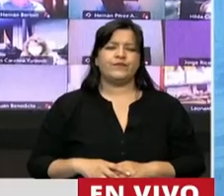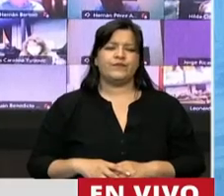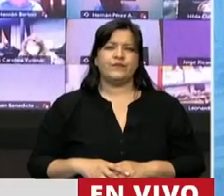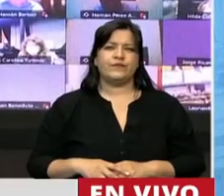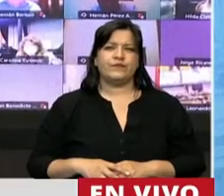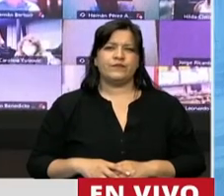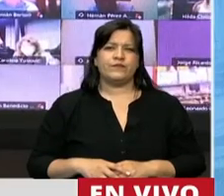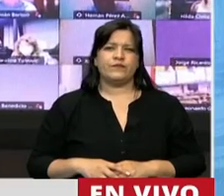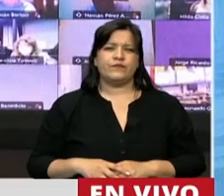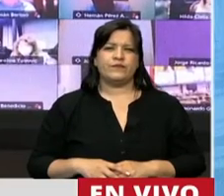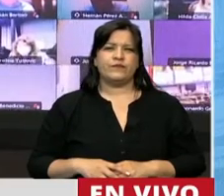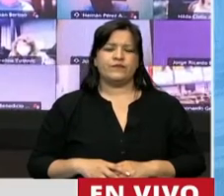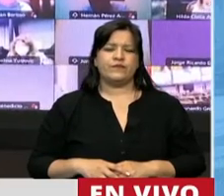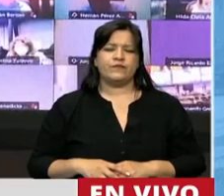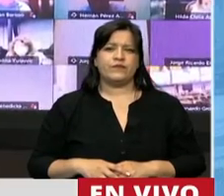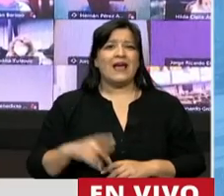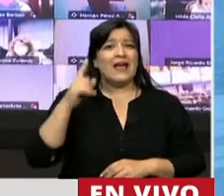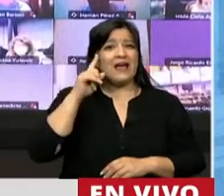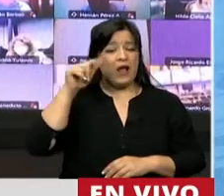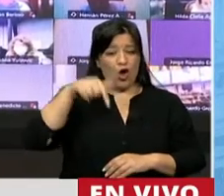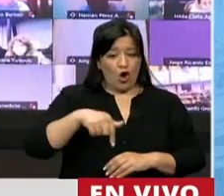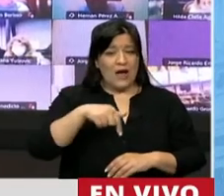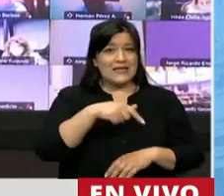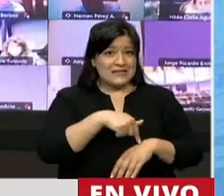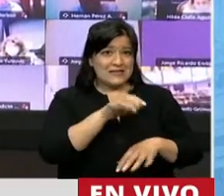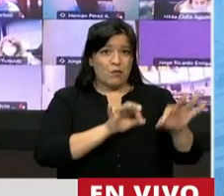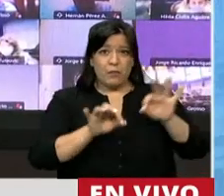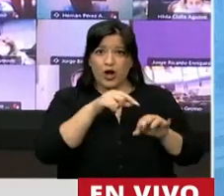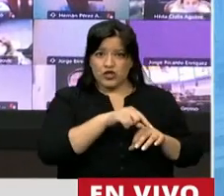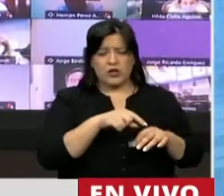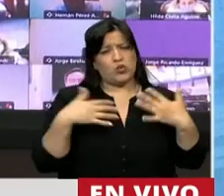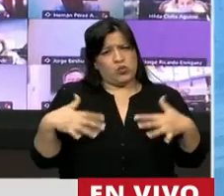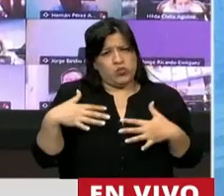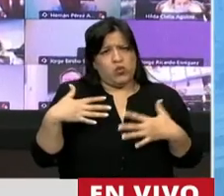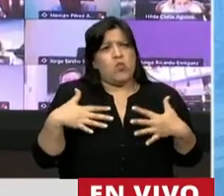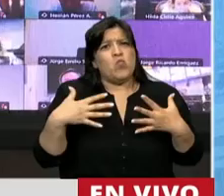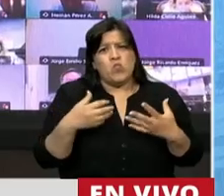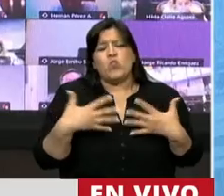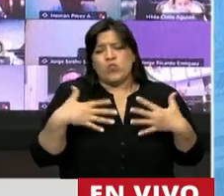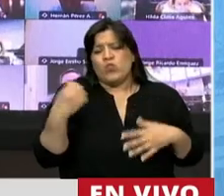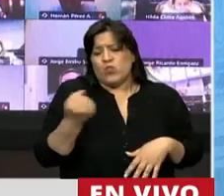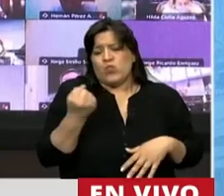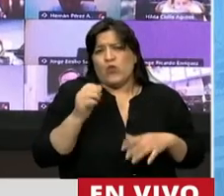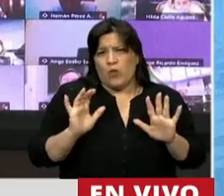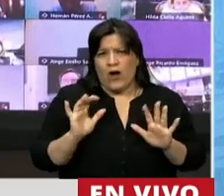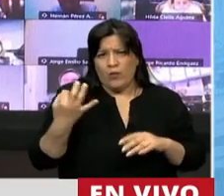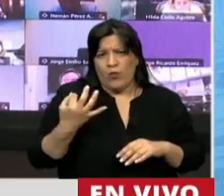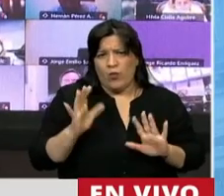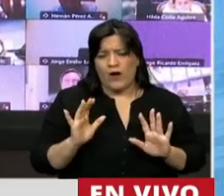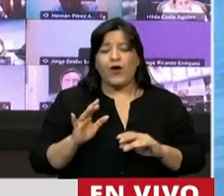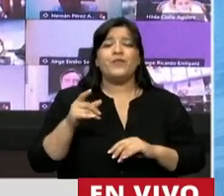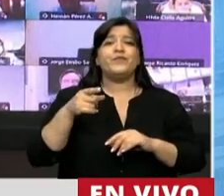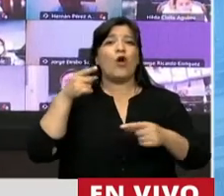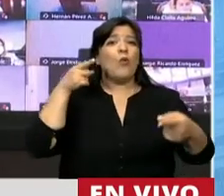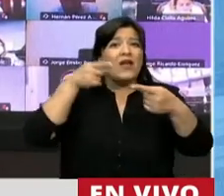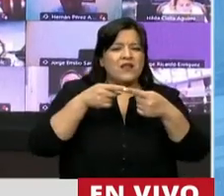Pero creo que este es un buen proyecto, es un gran proyecto, señor presidente. La idea y los